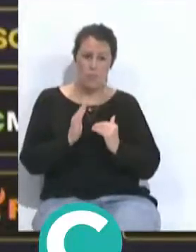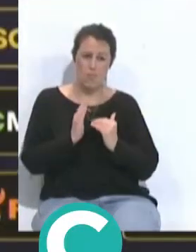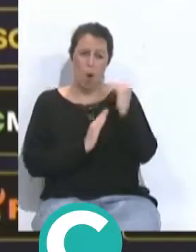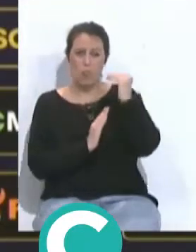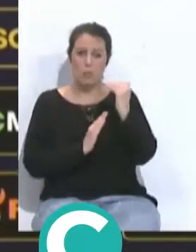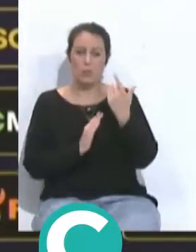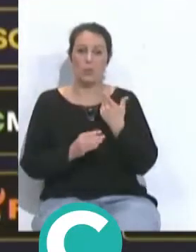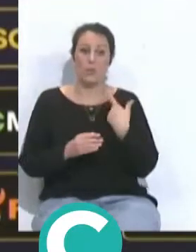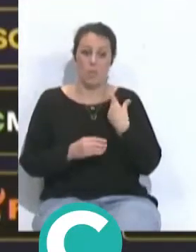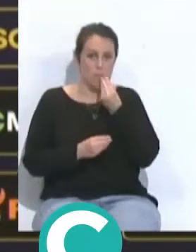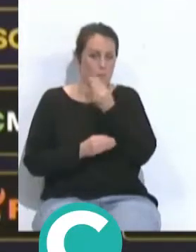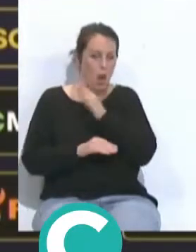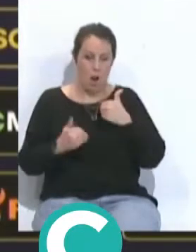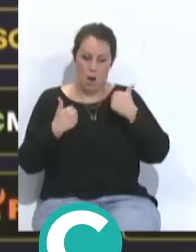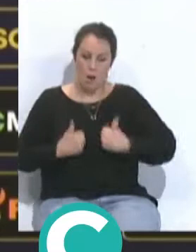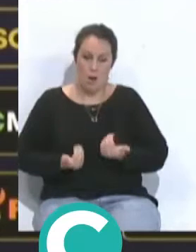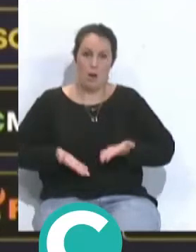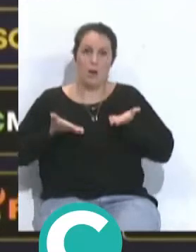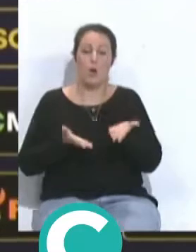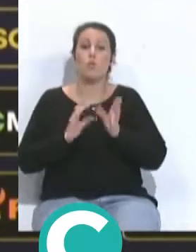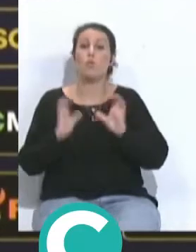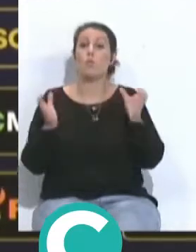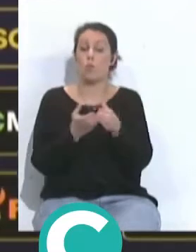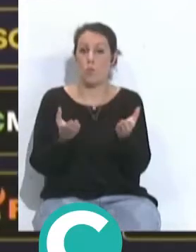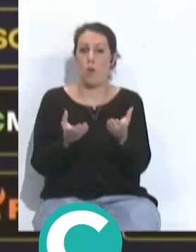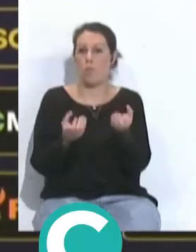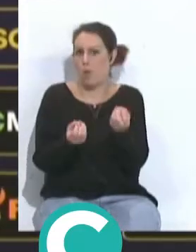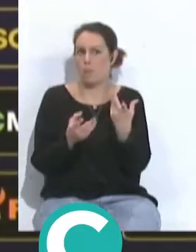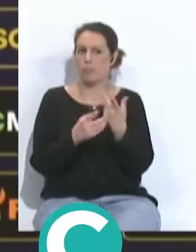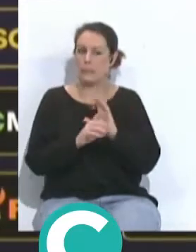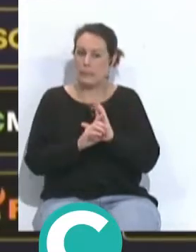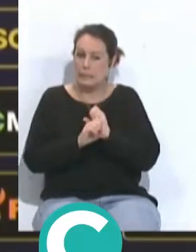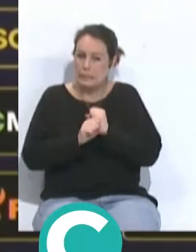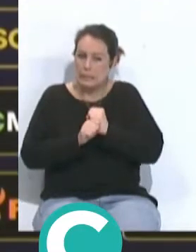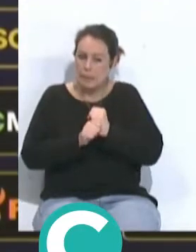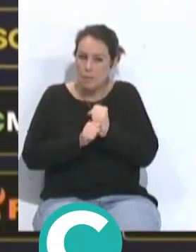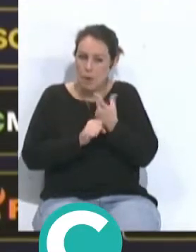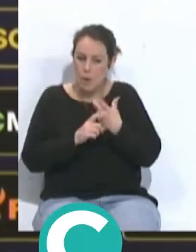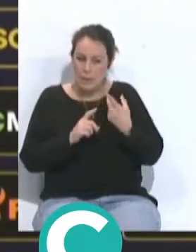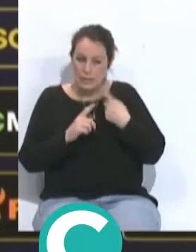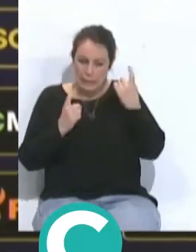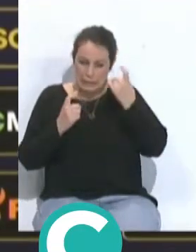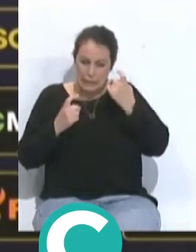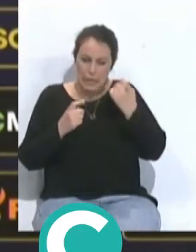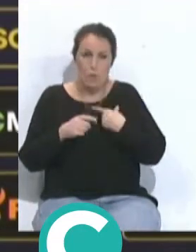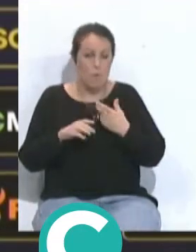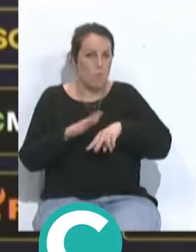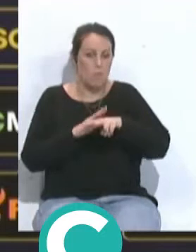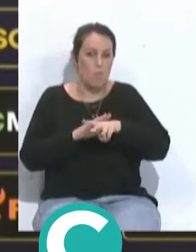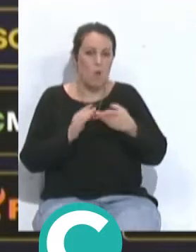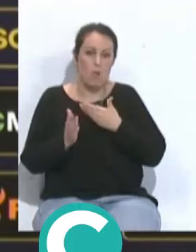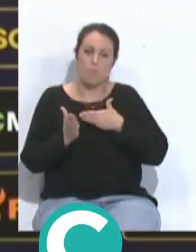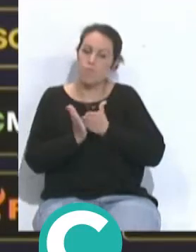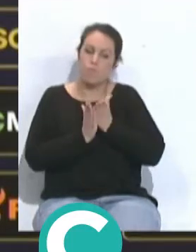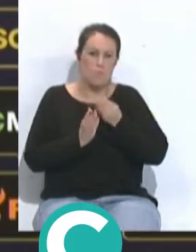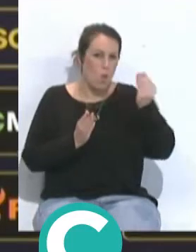mejor versión, ¿no? yo creo que nos hemos encontrado con un grupo que se está exprimiendo que está encontrando una versión muy buena de su futbol y está